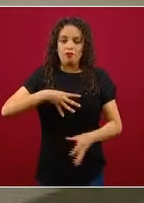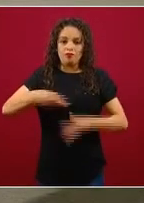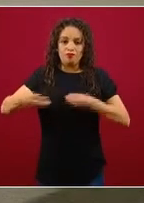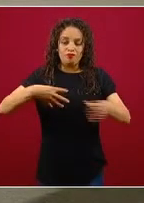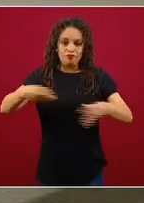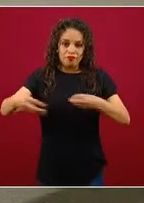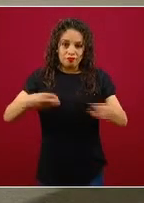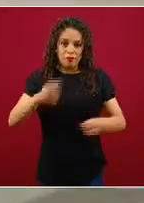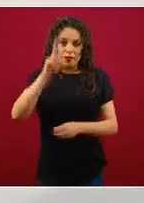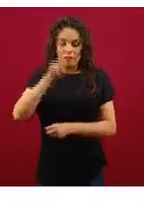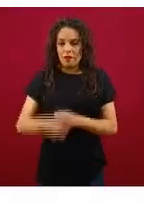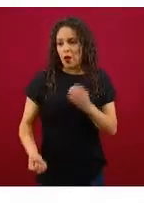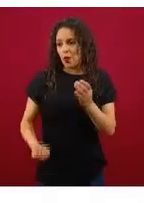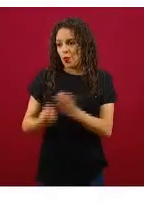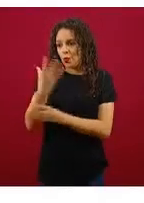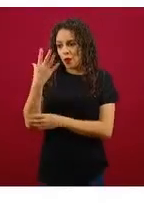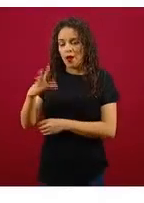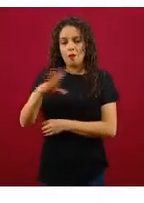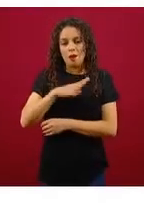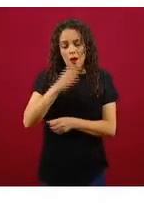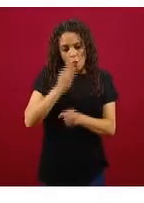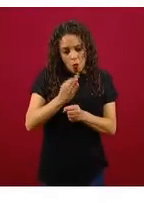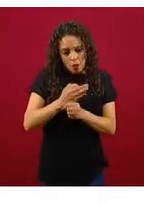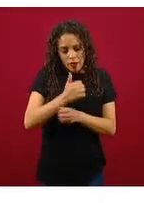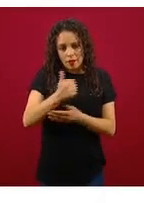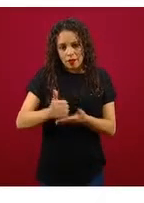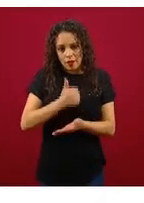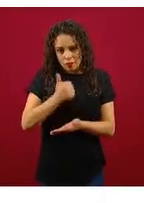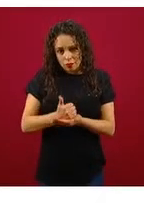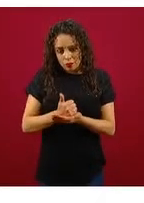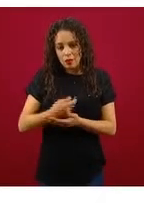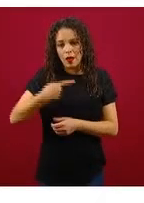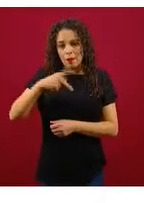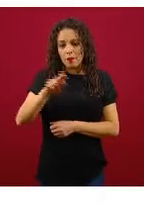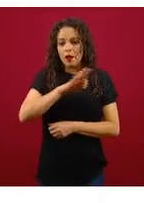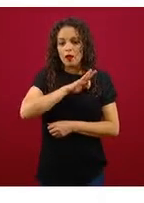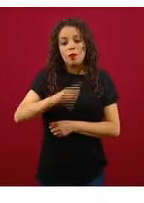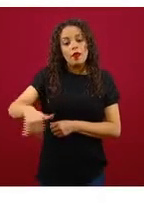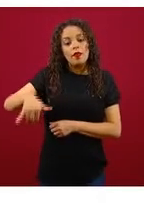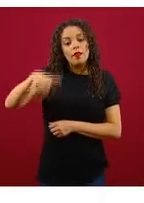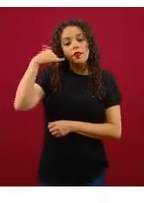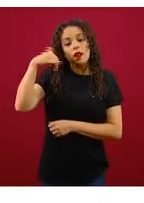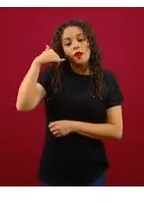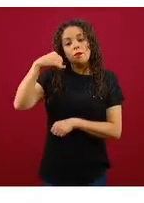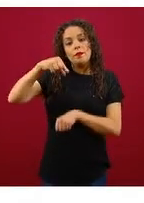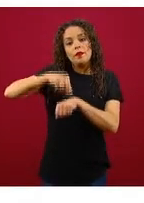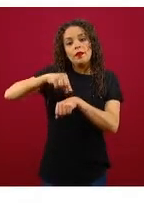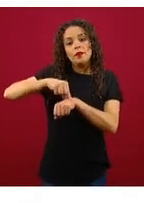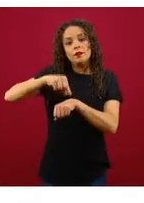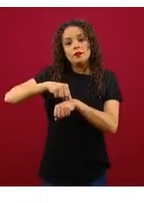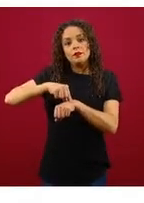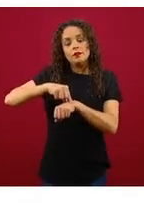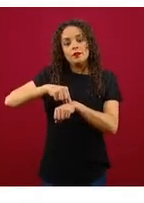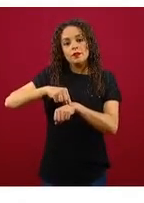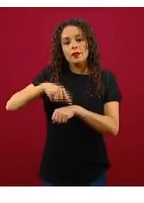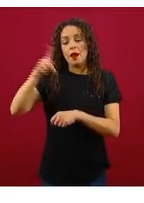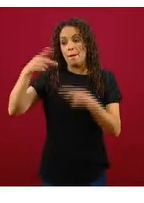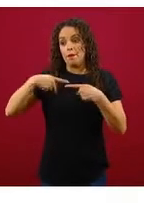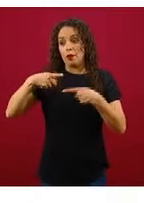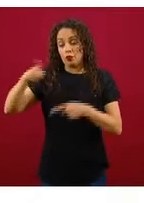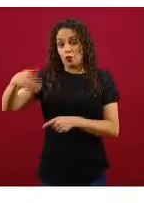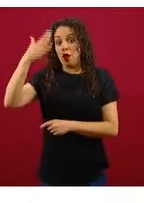están presentes en la ciudad, pero que se van a fortalecer, como la telemedicina, con personal médico capacitado. Ya hay distintos